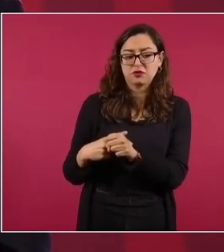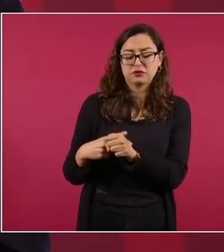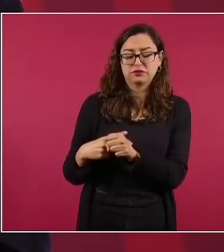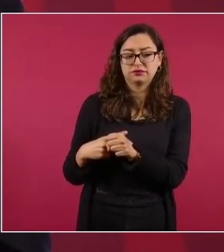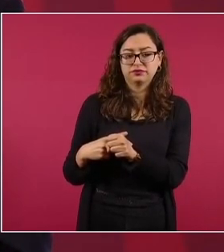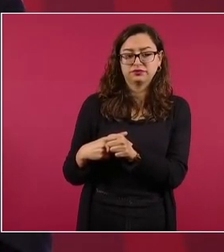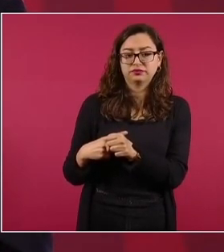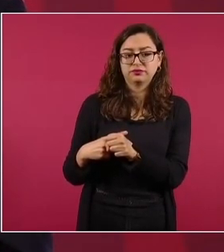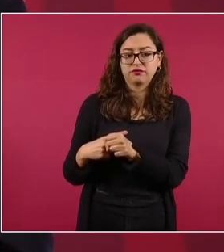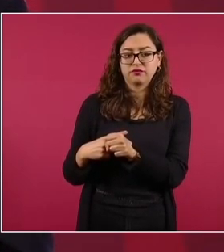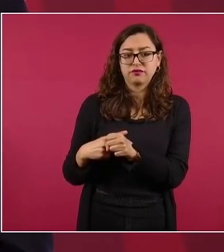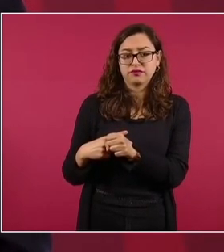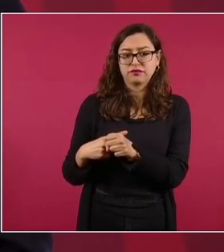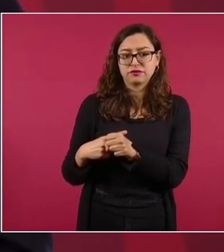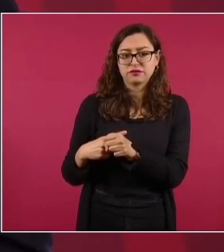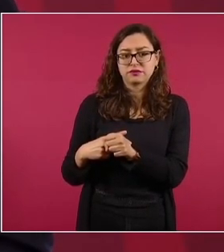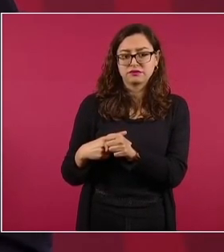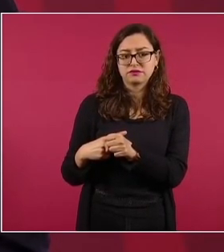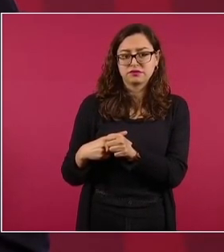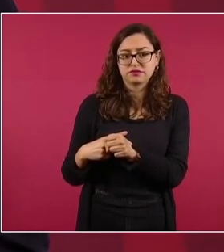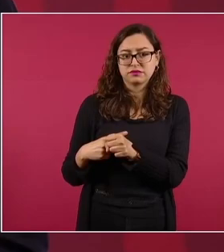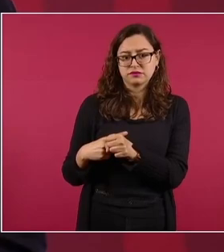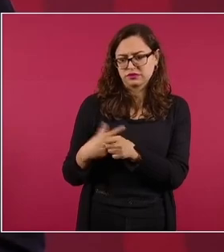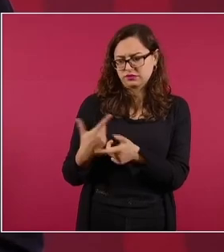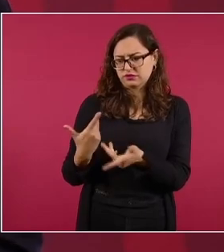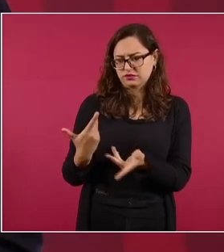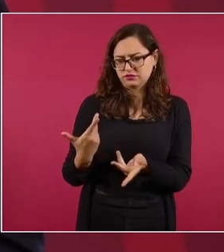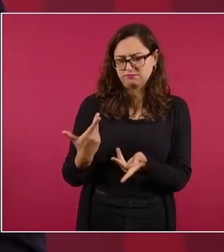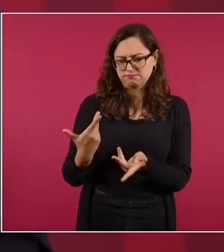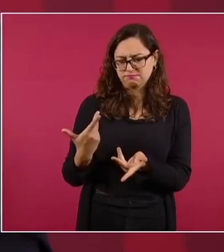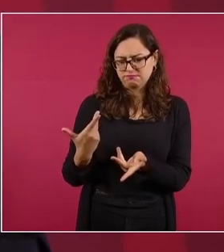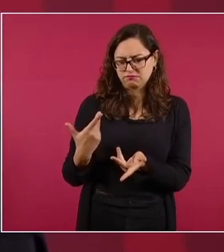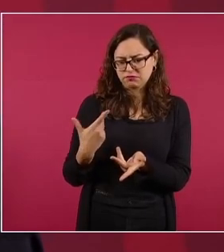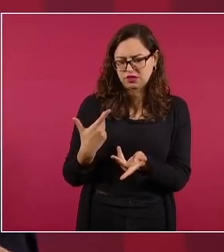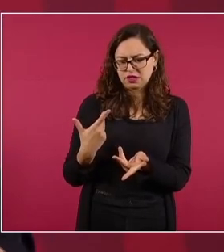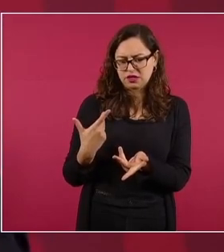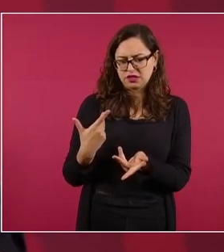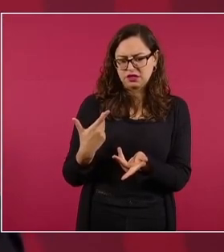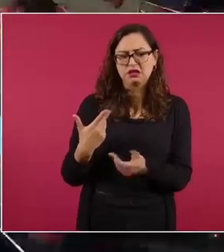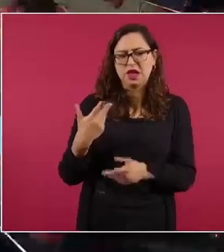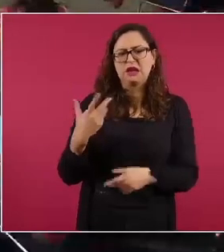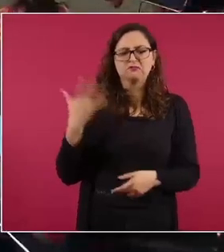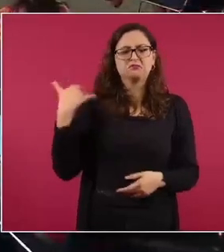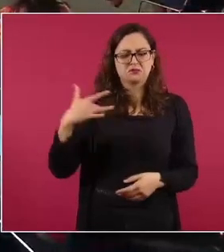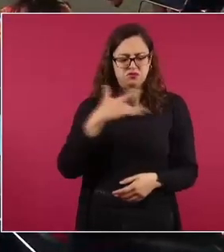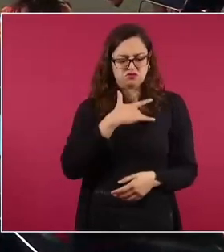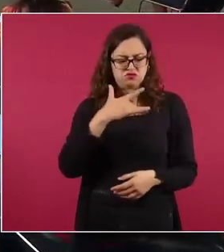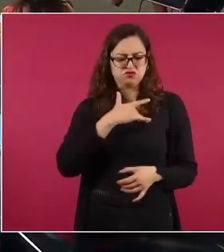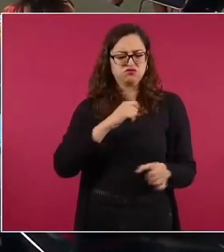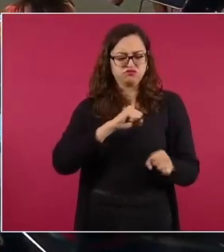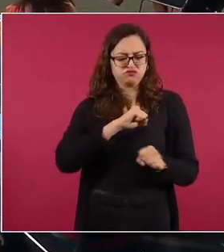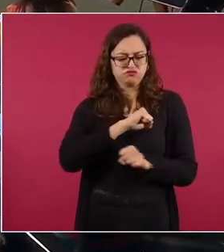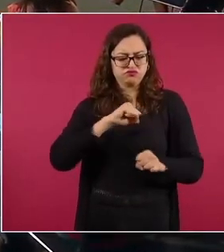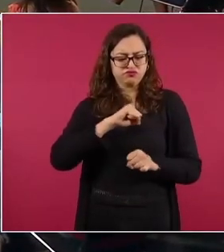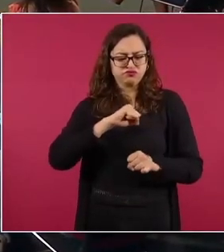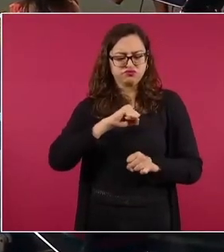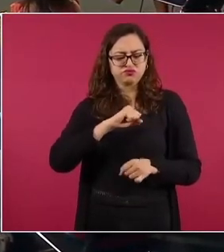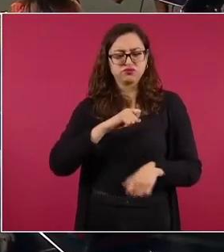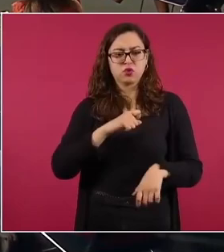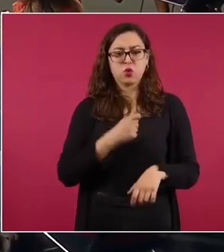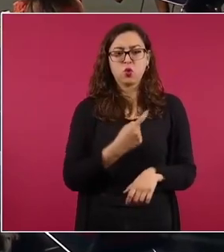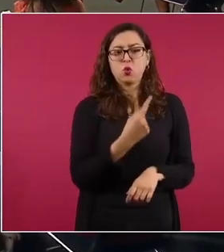enfermé, creo que cuando lo del infarto, un médico